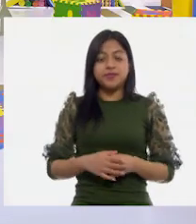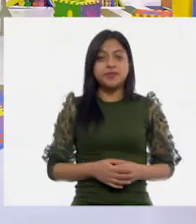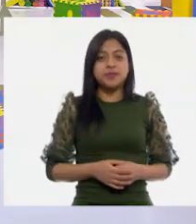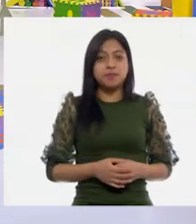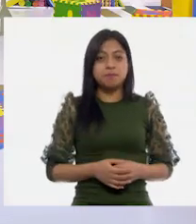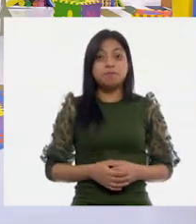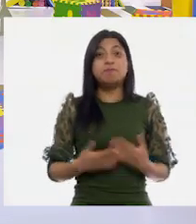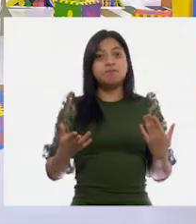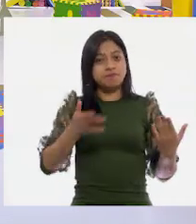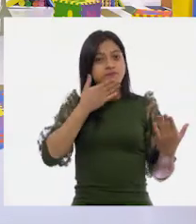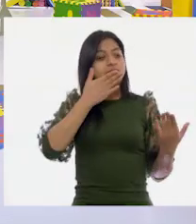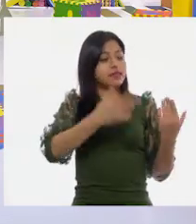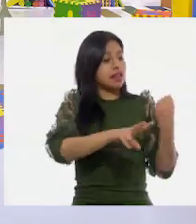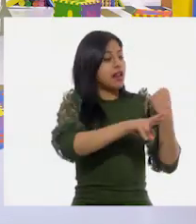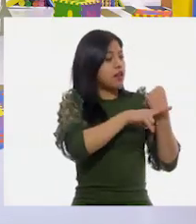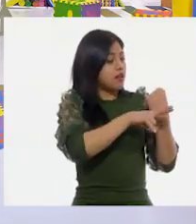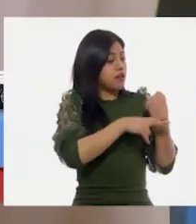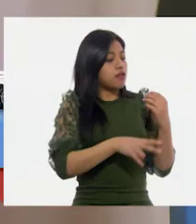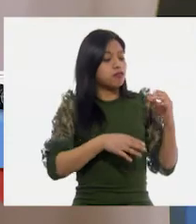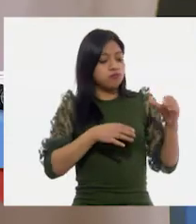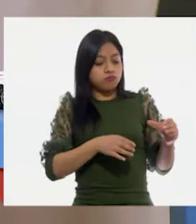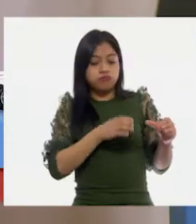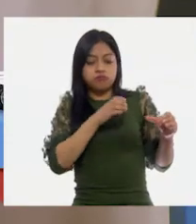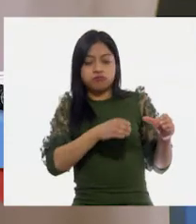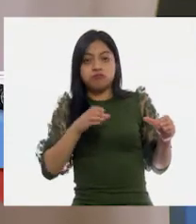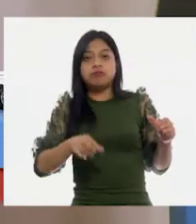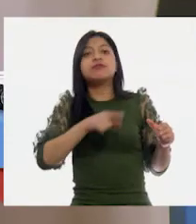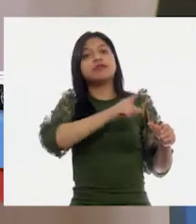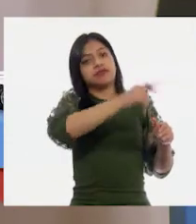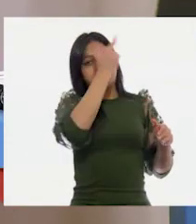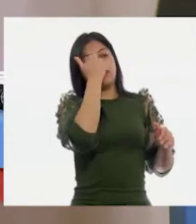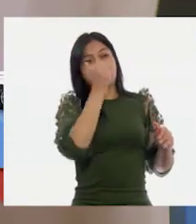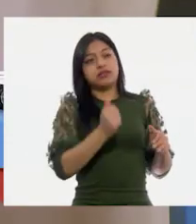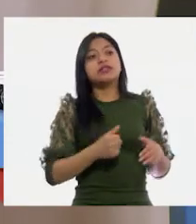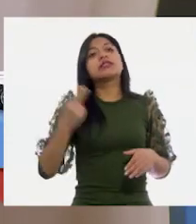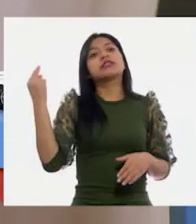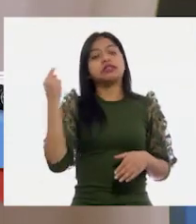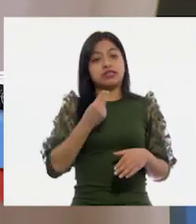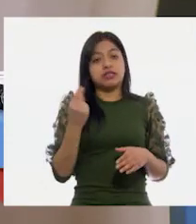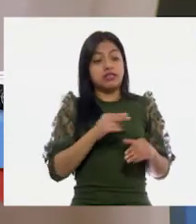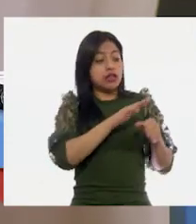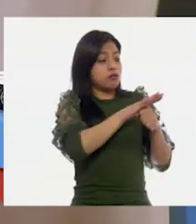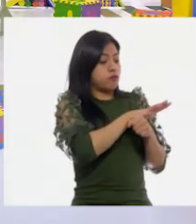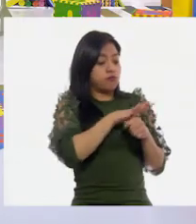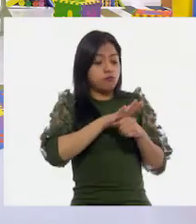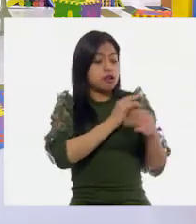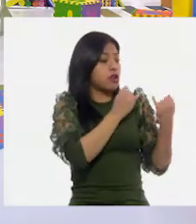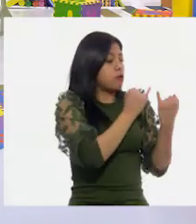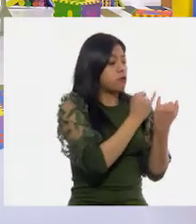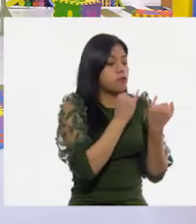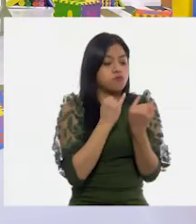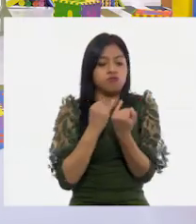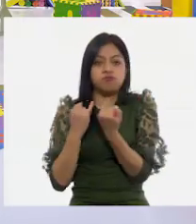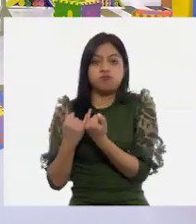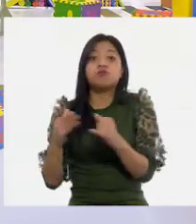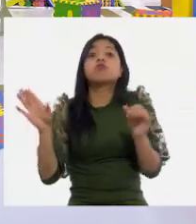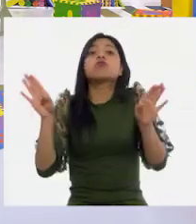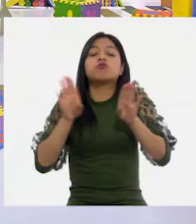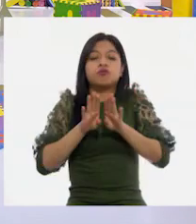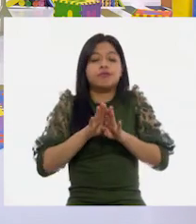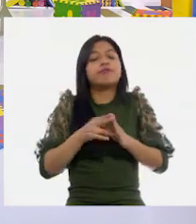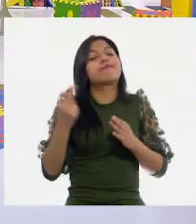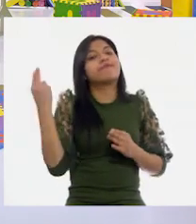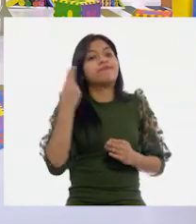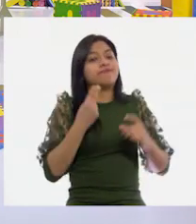Los vasos que Ale puso en la mesa. Tenía razón. Teníamos que haber ocupado la misma unidad de medida